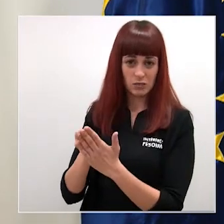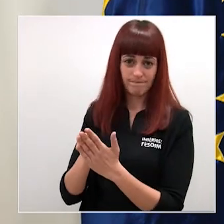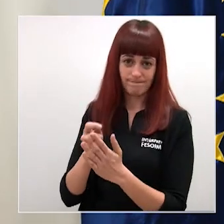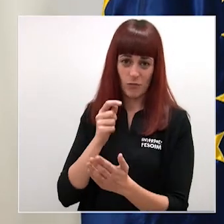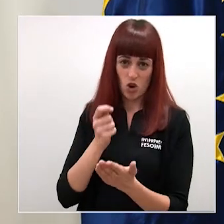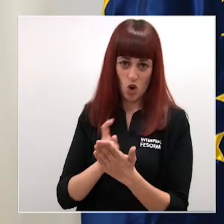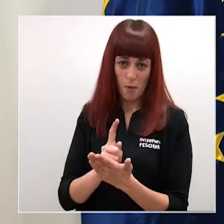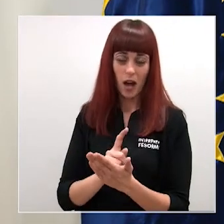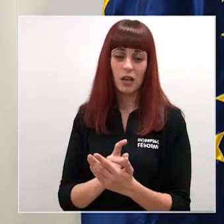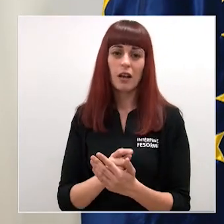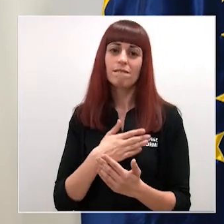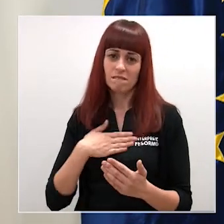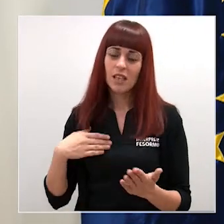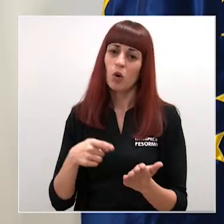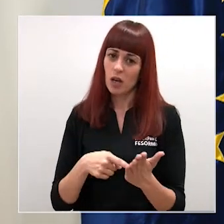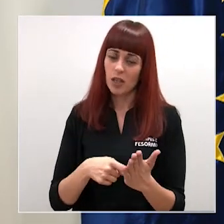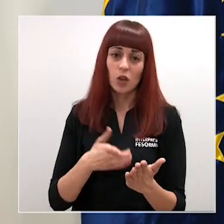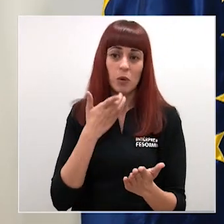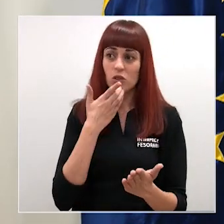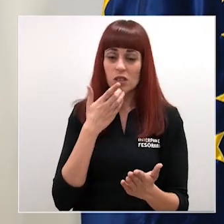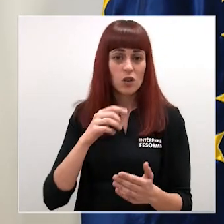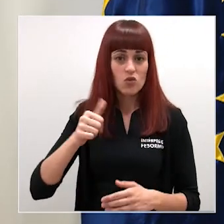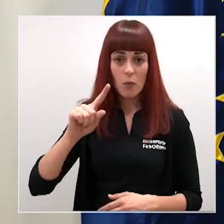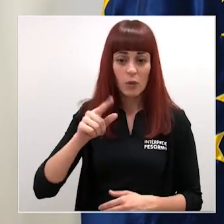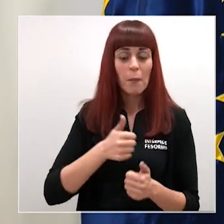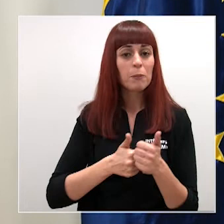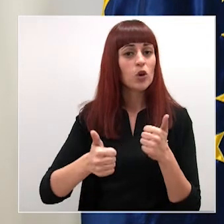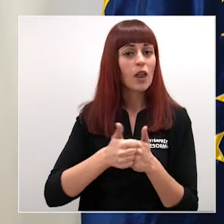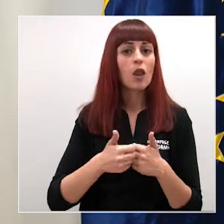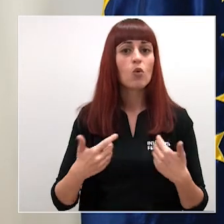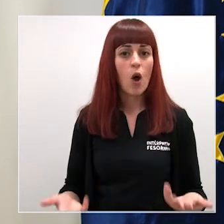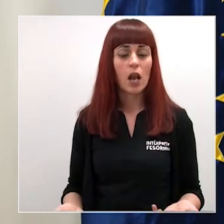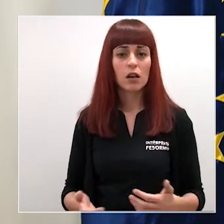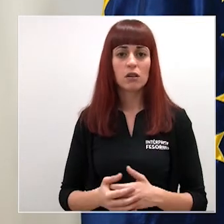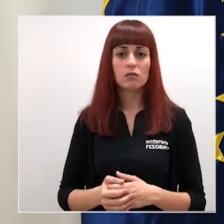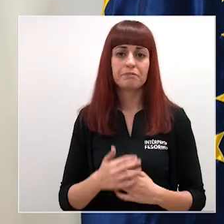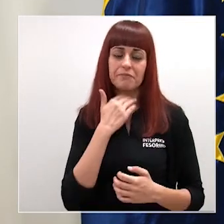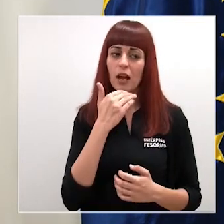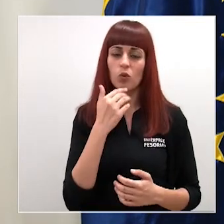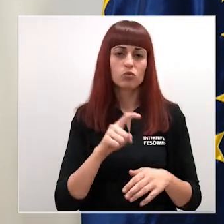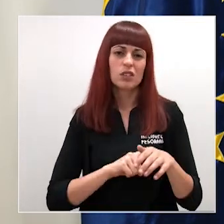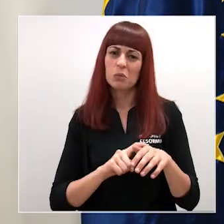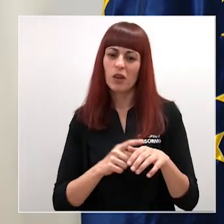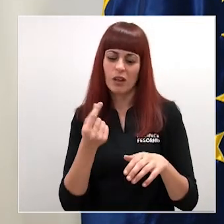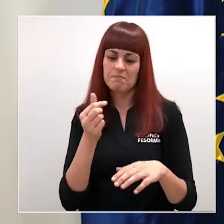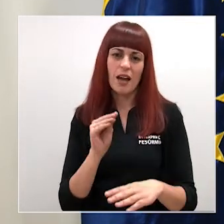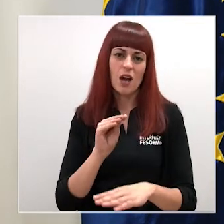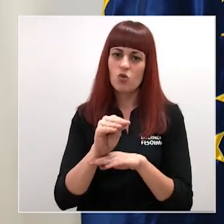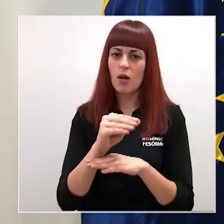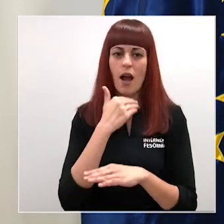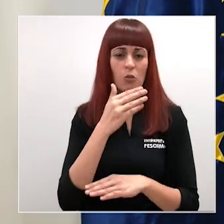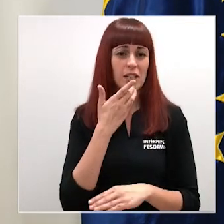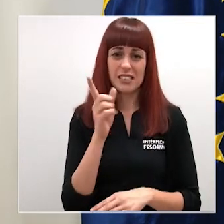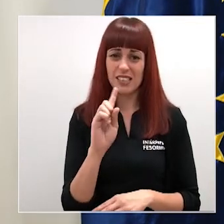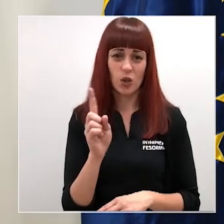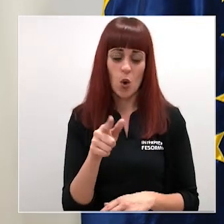medida pero si no llega desde luego una de nuestras prioridades sería establecer algún tipo de ayuda porque si